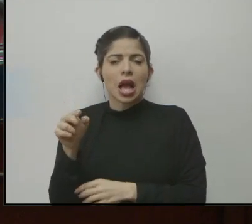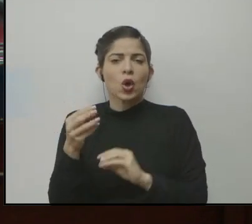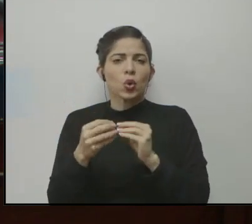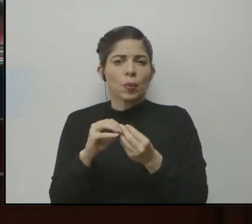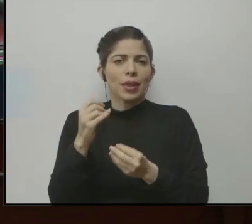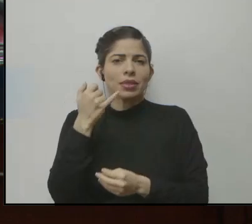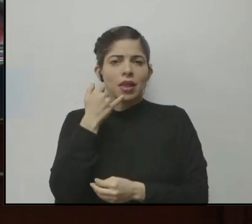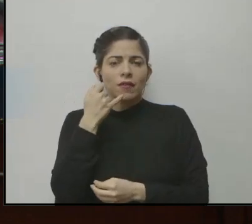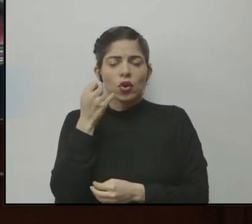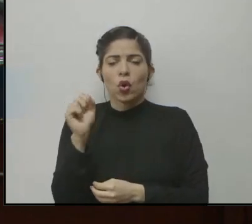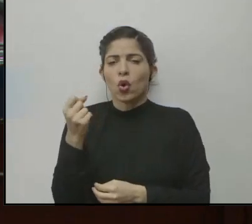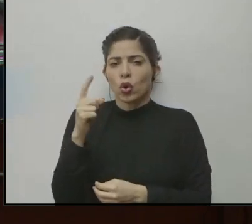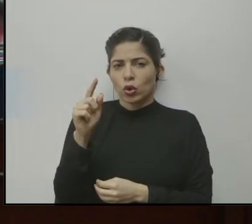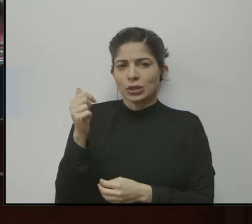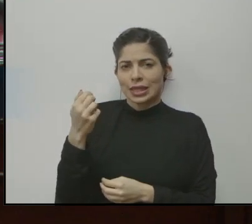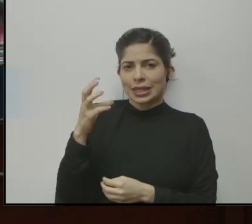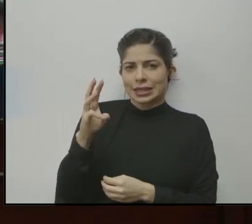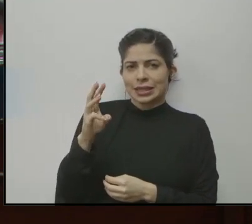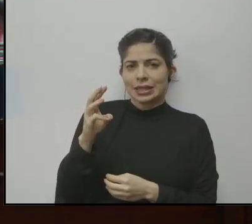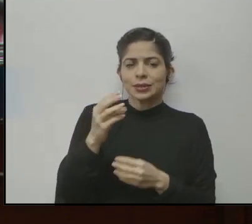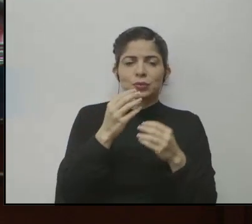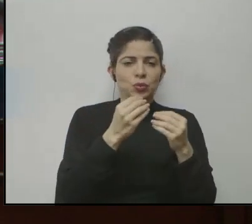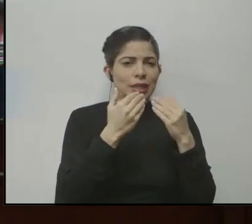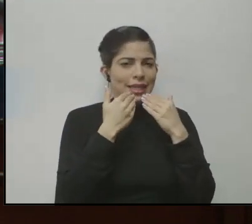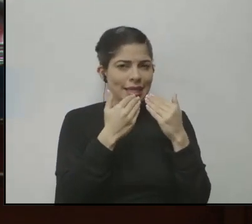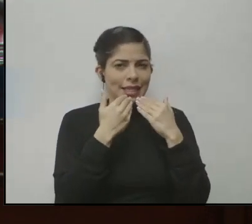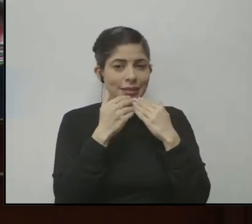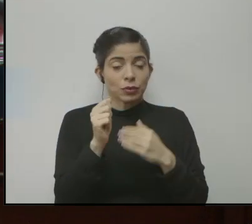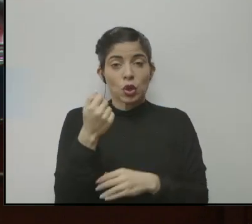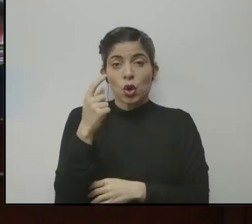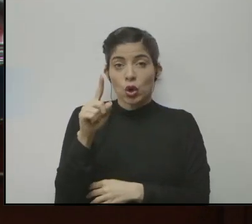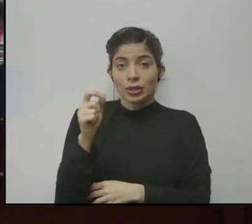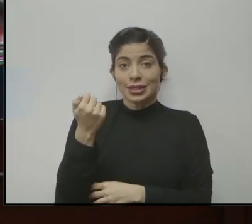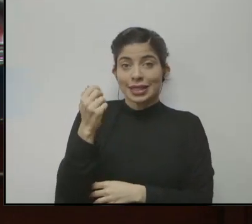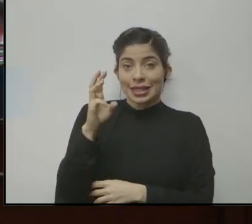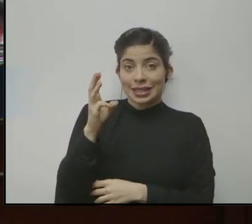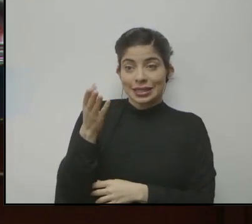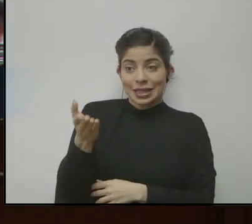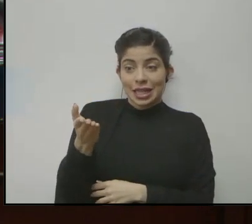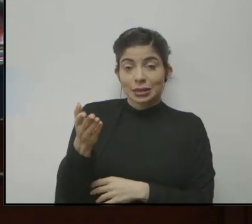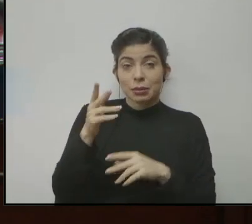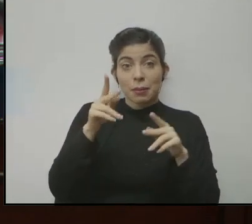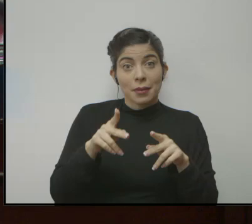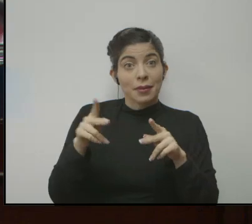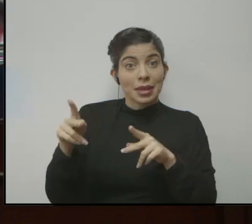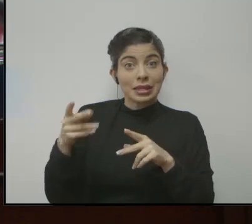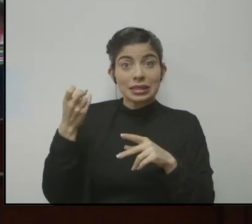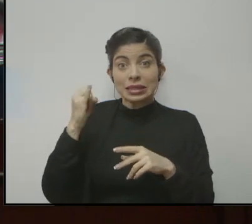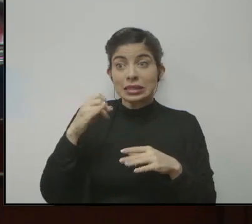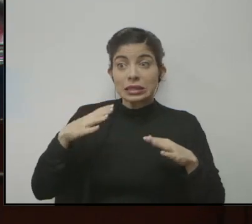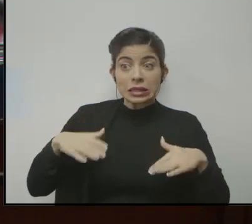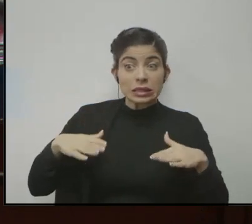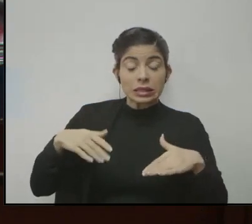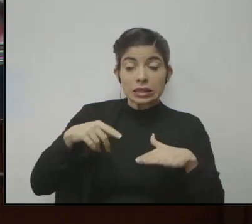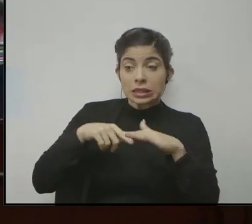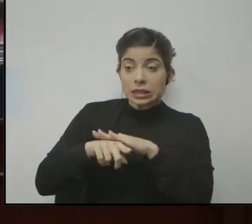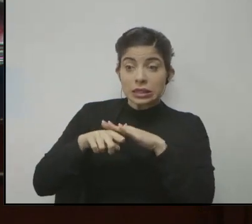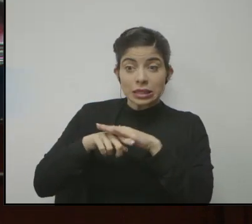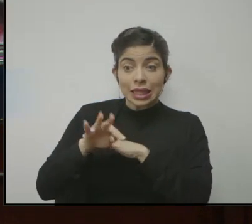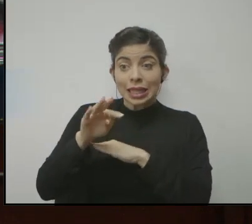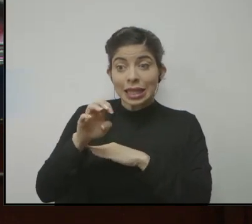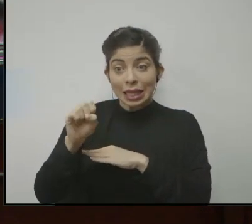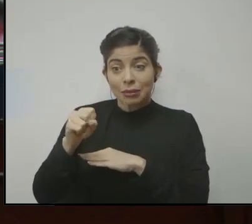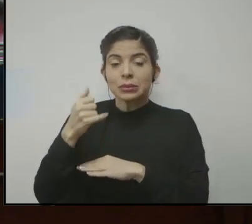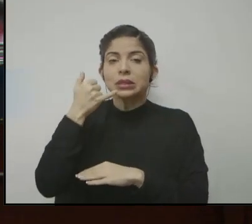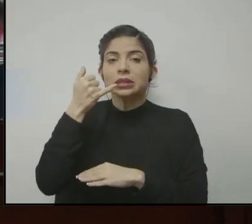El número es el 1116. Muchas gracias. En el 1116 aquellas personas que no han podido acceder el TEAMS